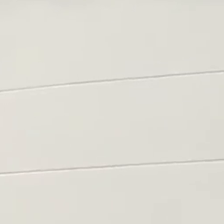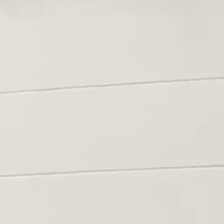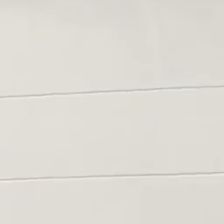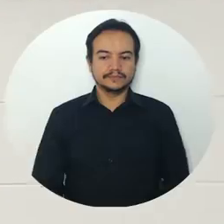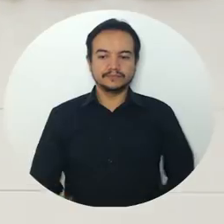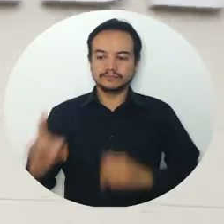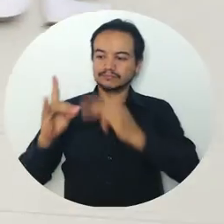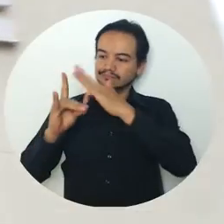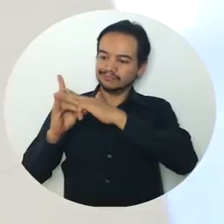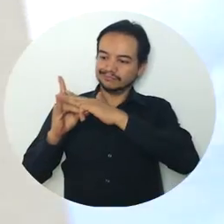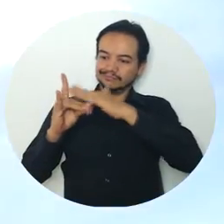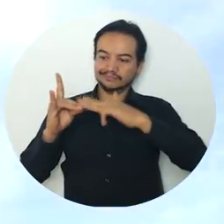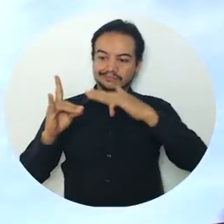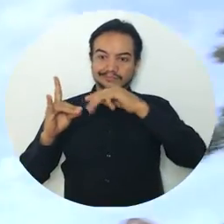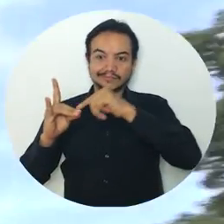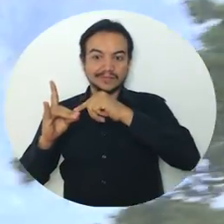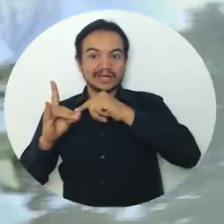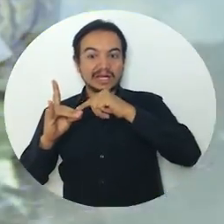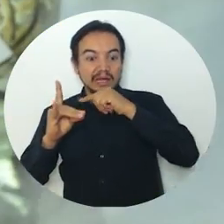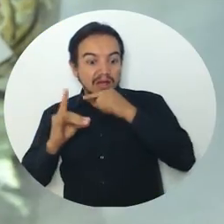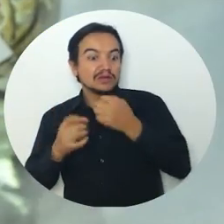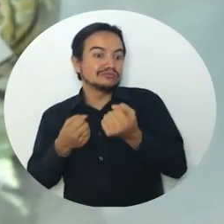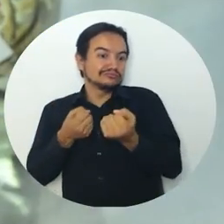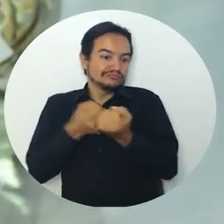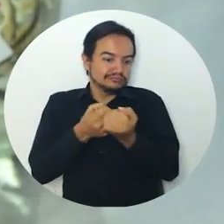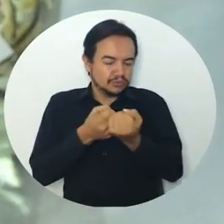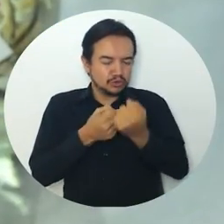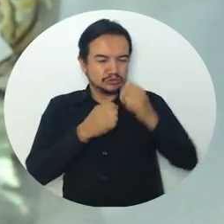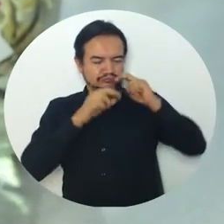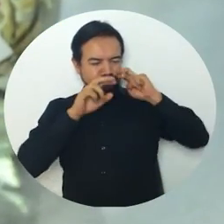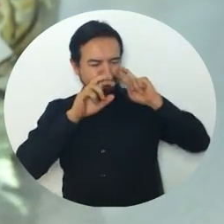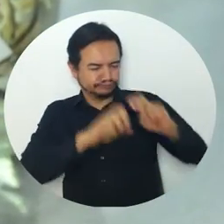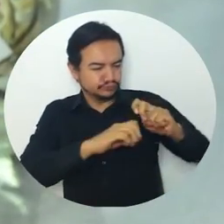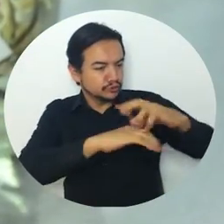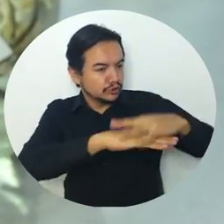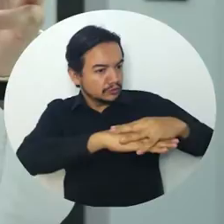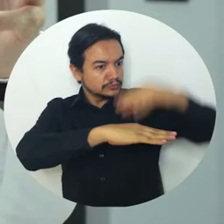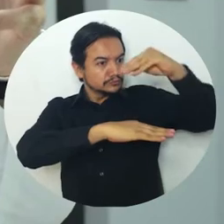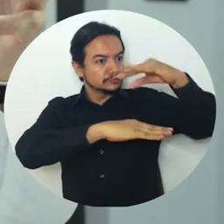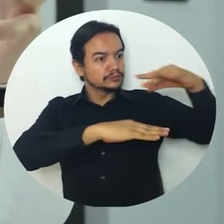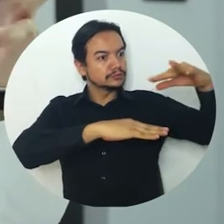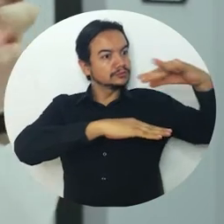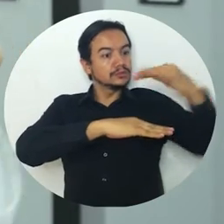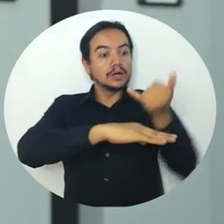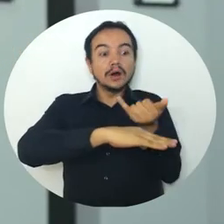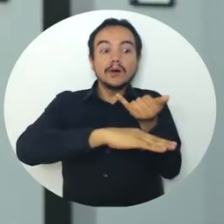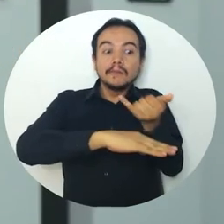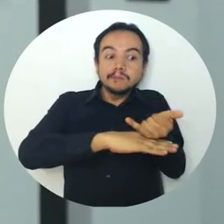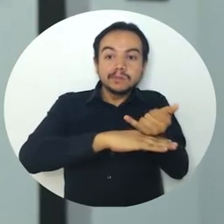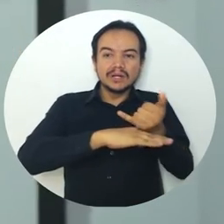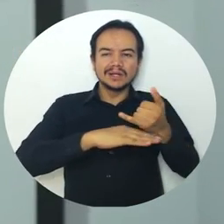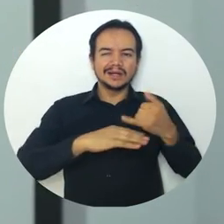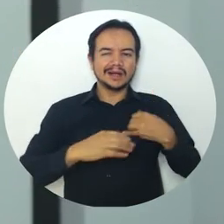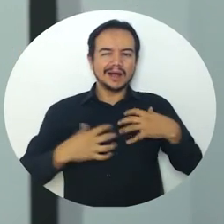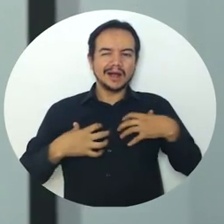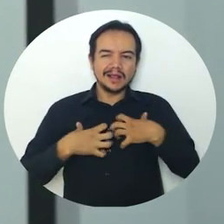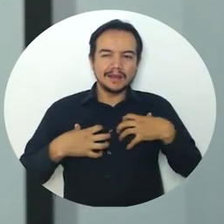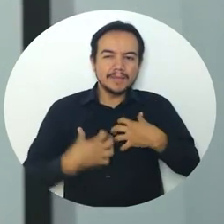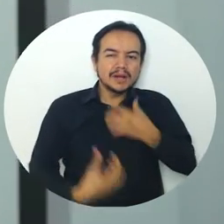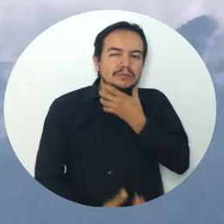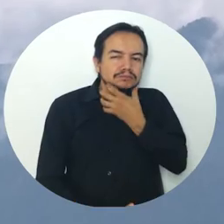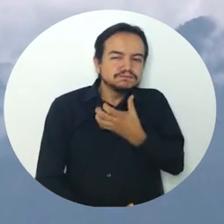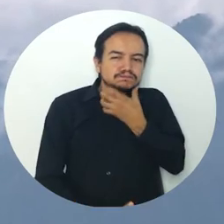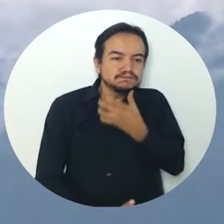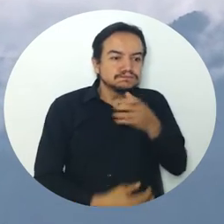La Universidad del Magdalena participó en el descubrimiento de Serra Nova Tracus, un género de ranas de lluvia endémicas